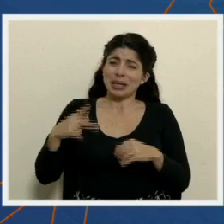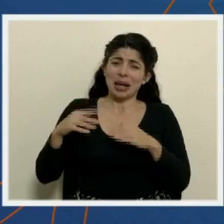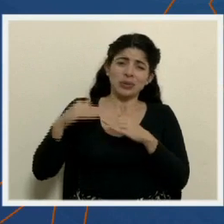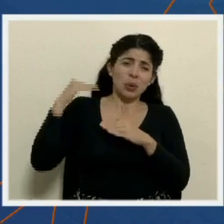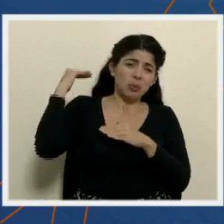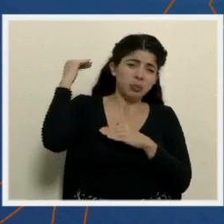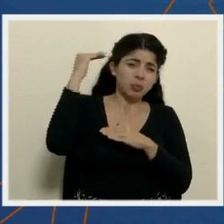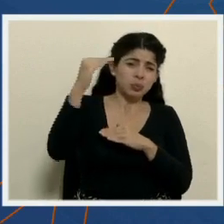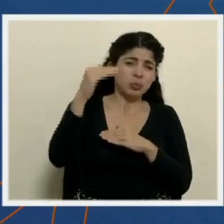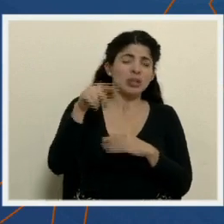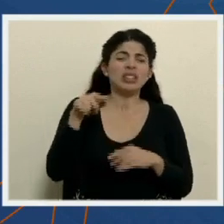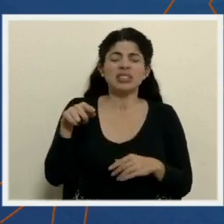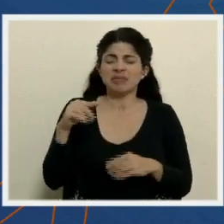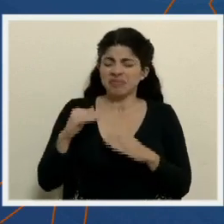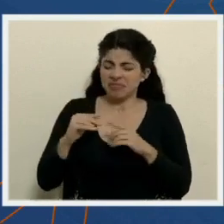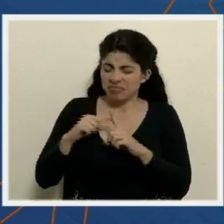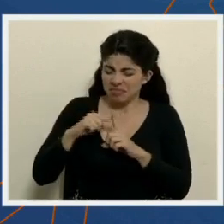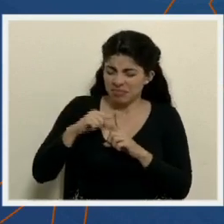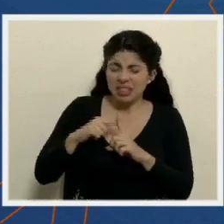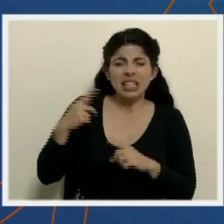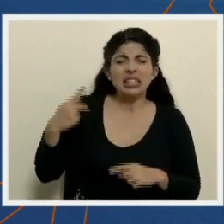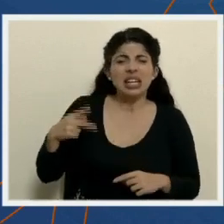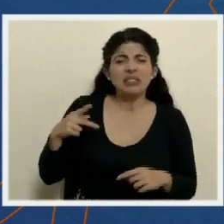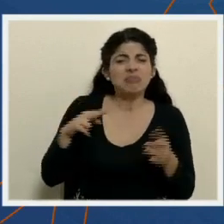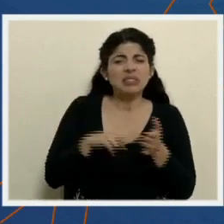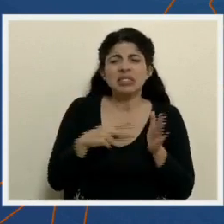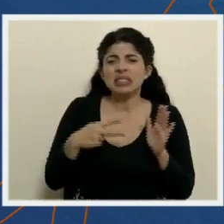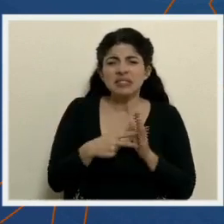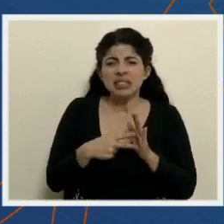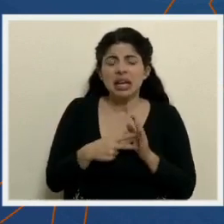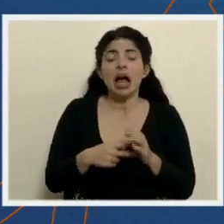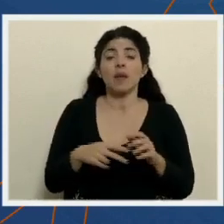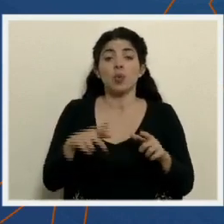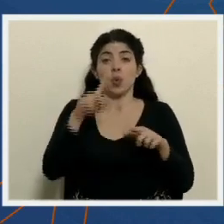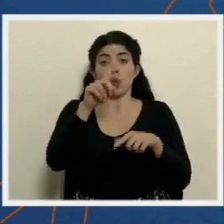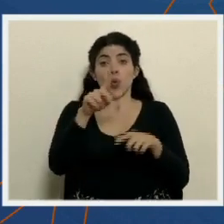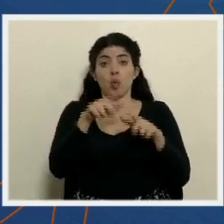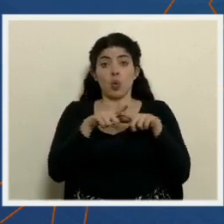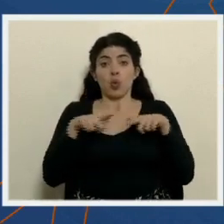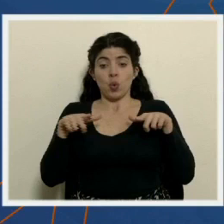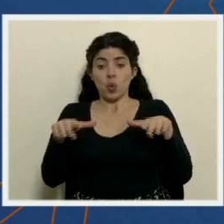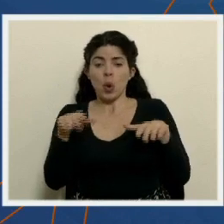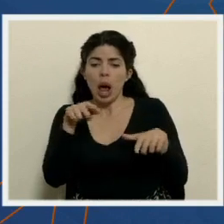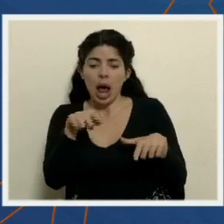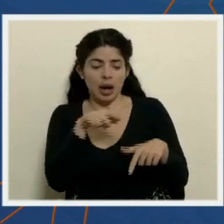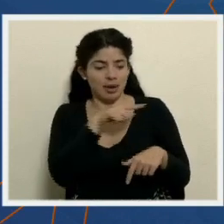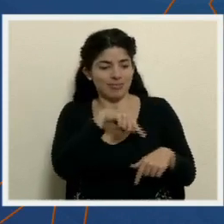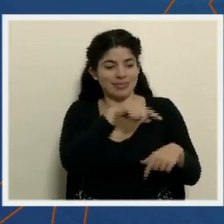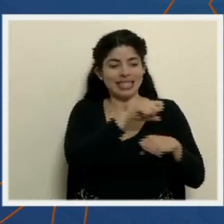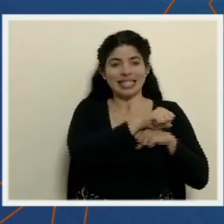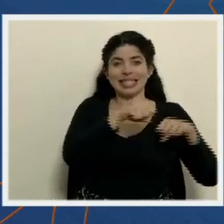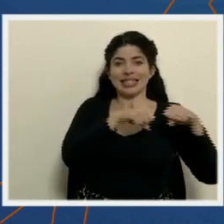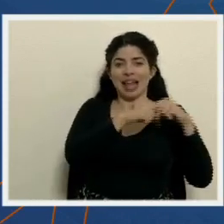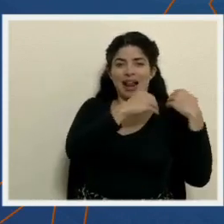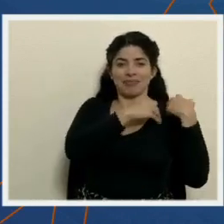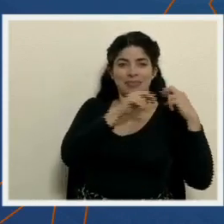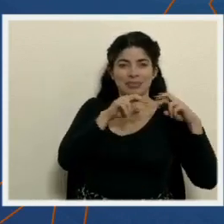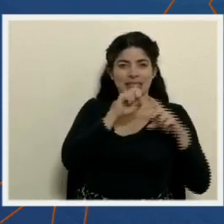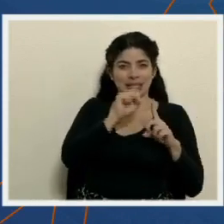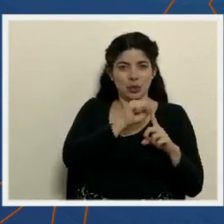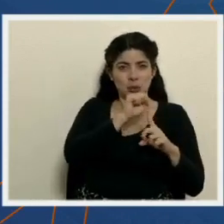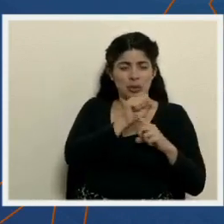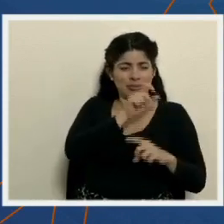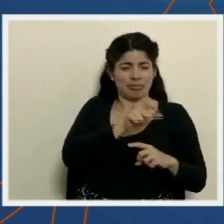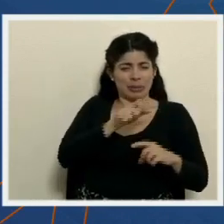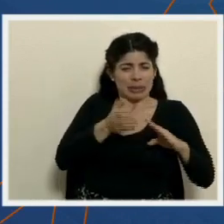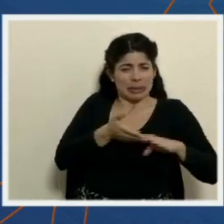cantonal. Recordemos que el índice de riesgo cantonal es esa relación de indicadores que valora nuestra sala de análisis de situación con